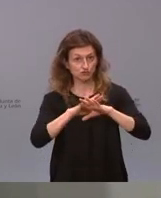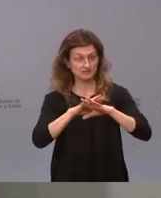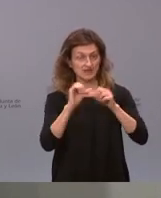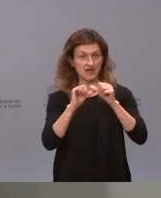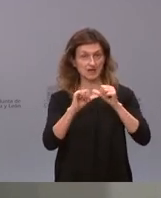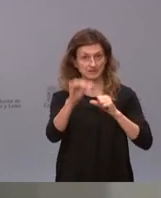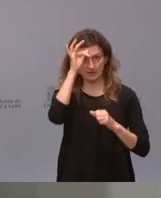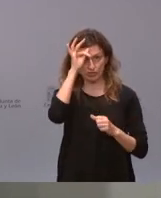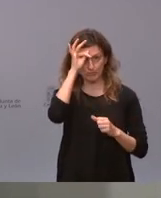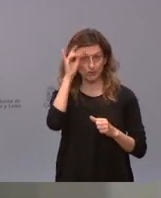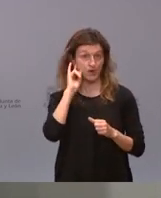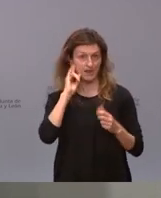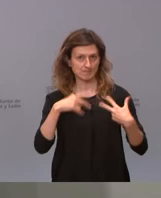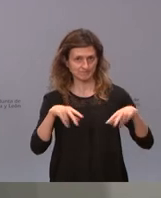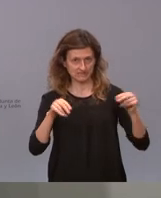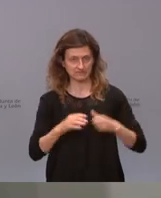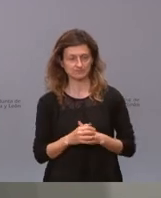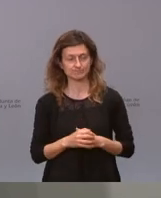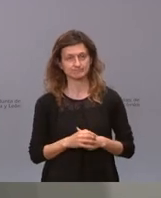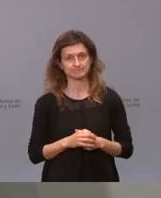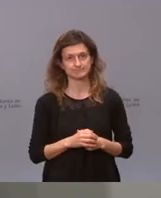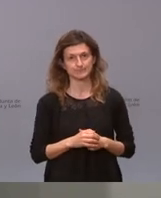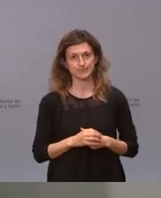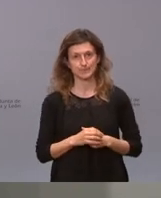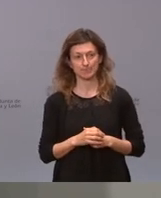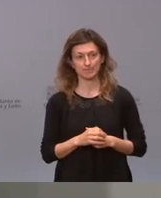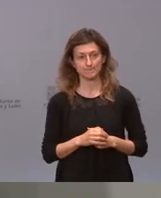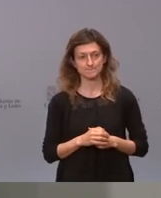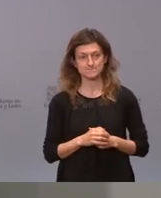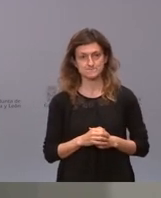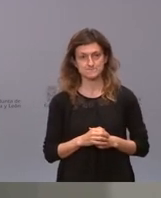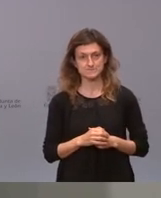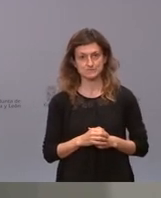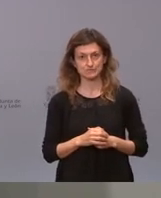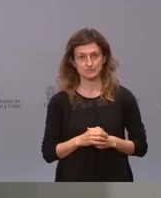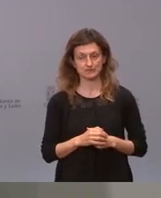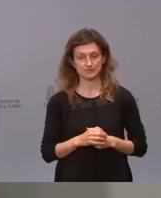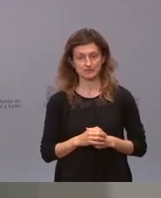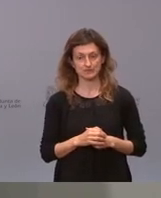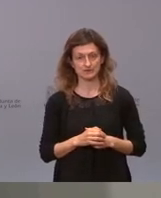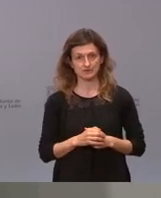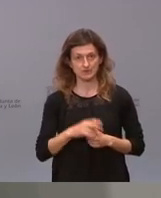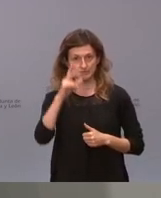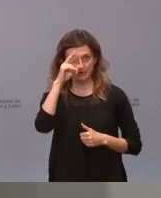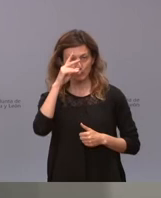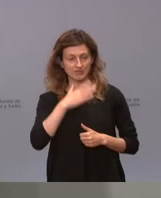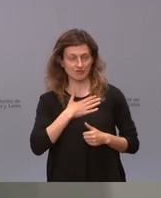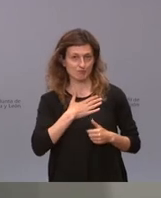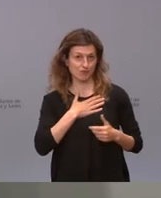de este domingo cuando decaiga el estado de alarma sobre su preocupación por nuestra salud